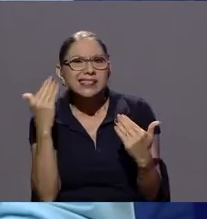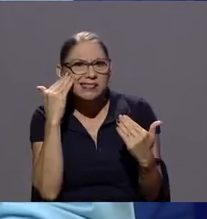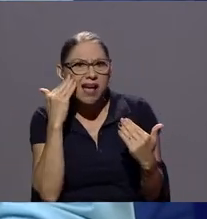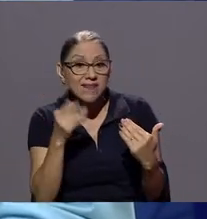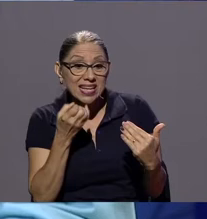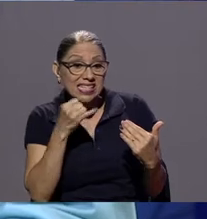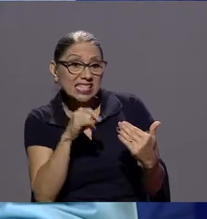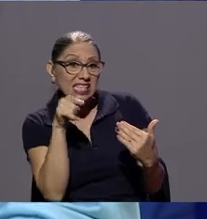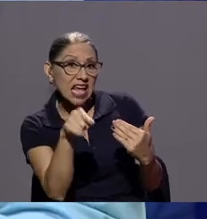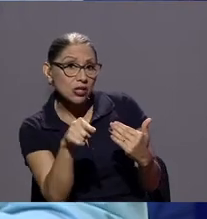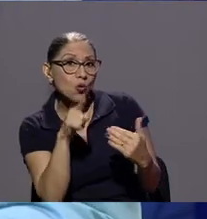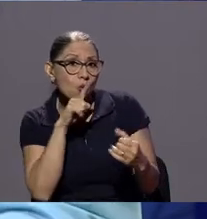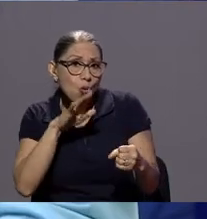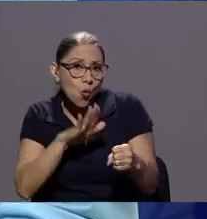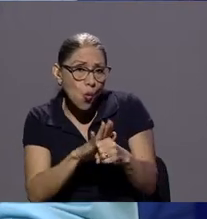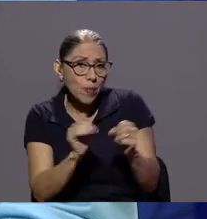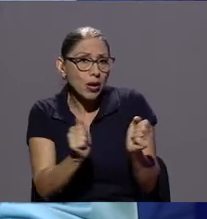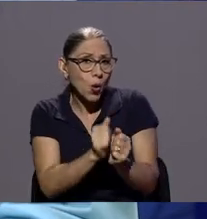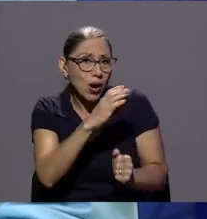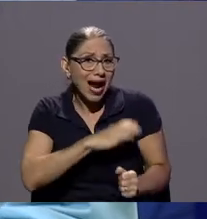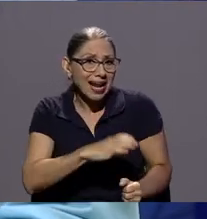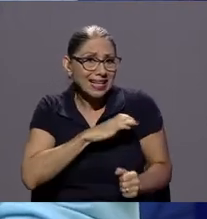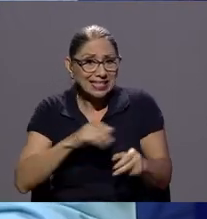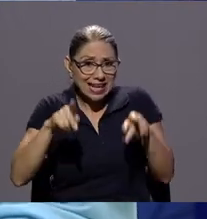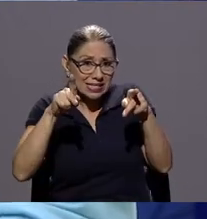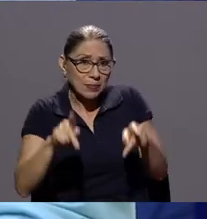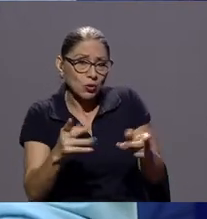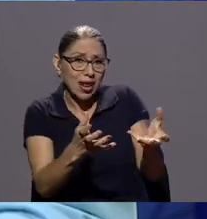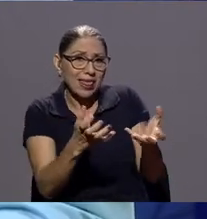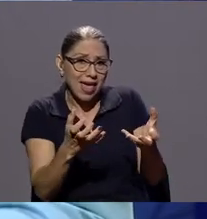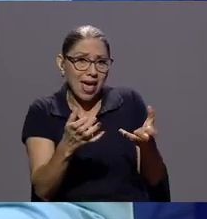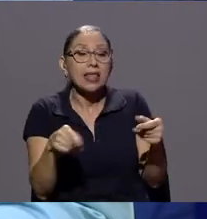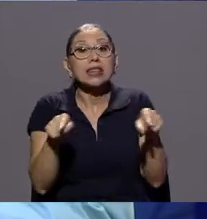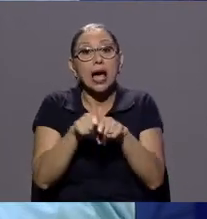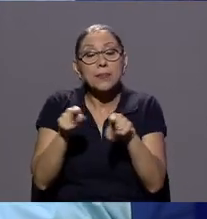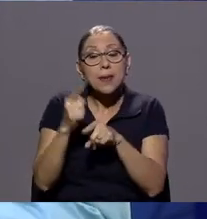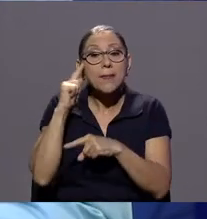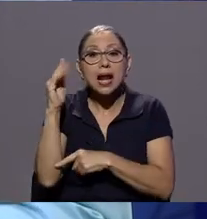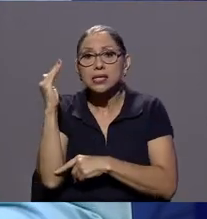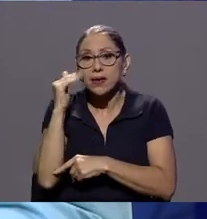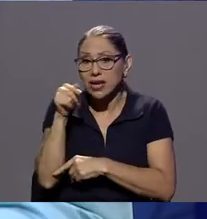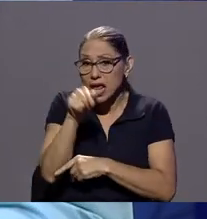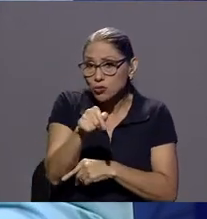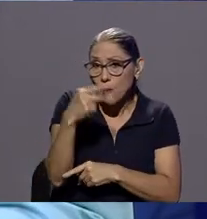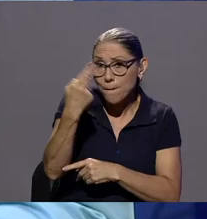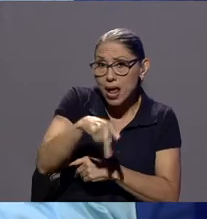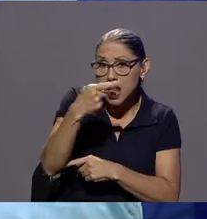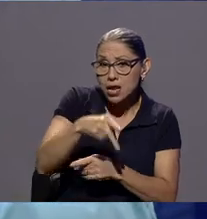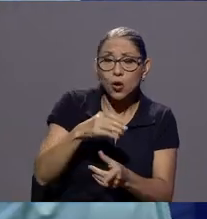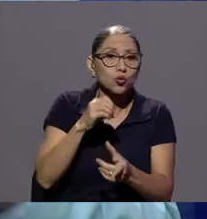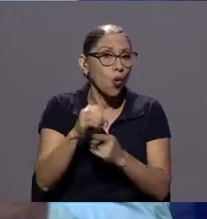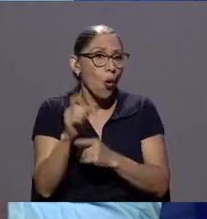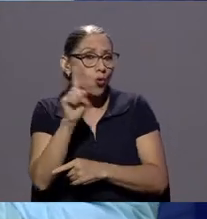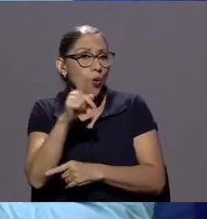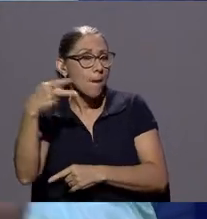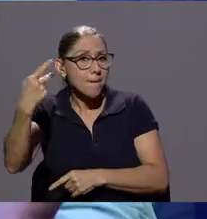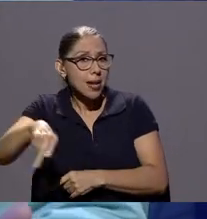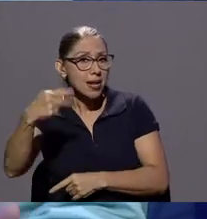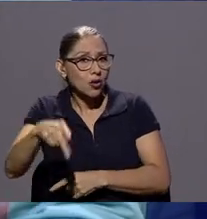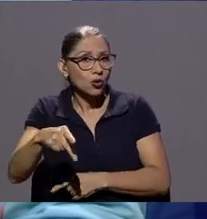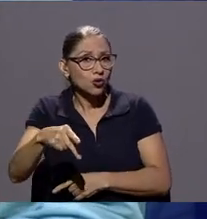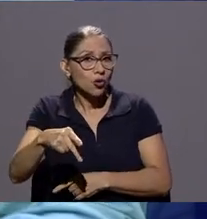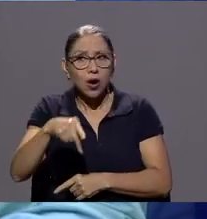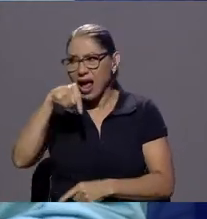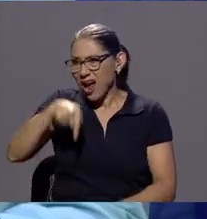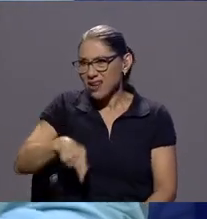que el consumidor desea sino también para determinar si son o no peligrosos en Costa Rica esa infraestructura del estado no